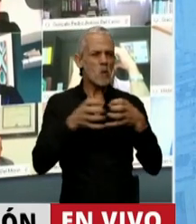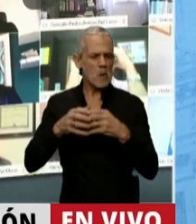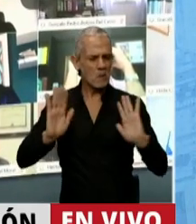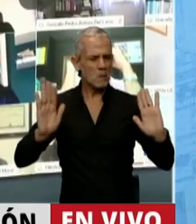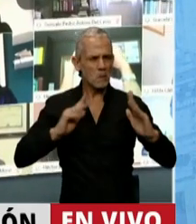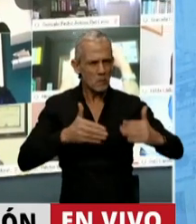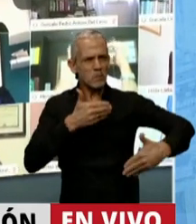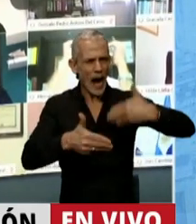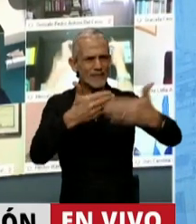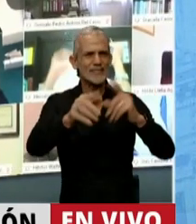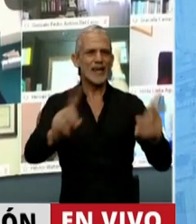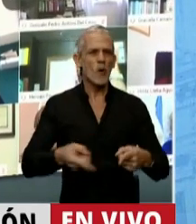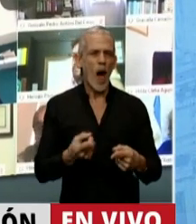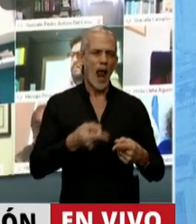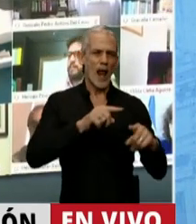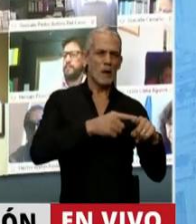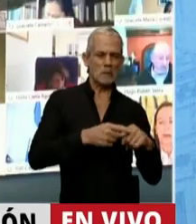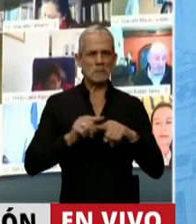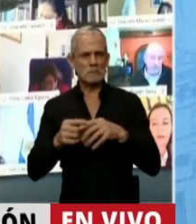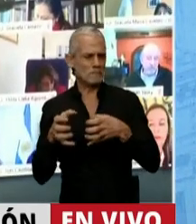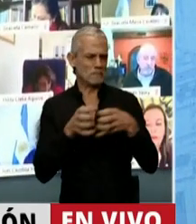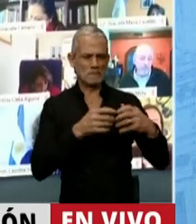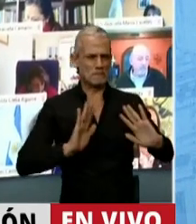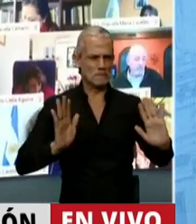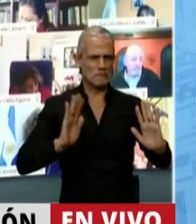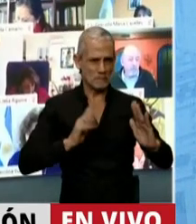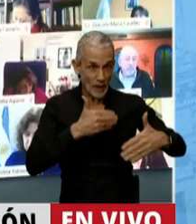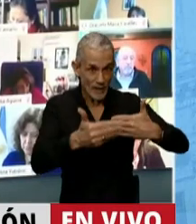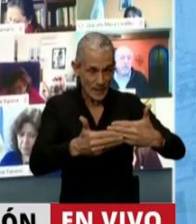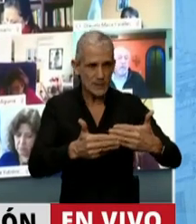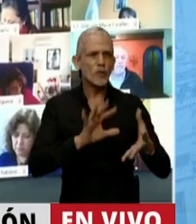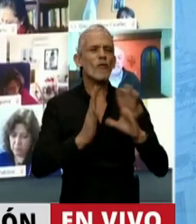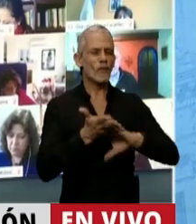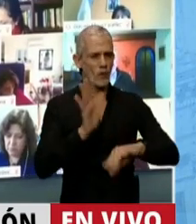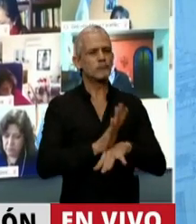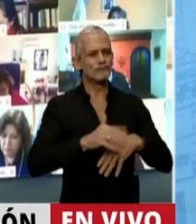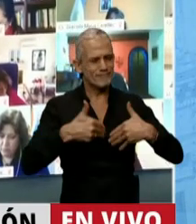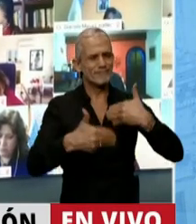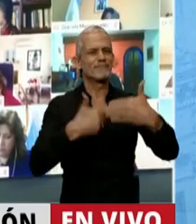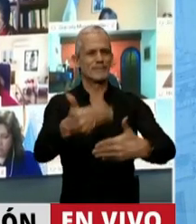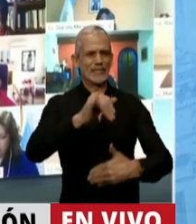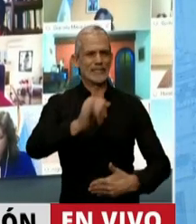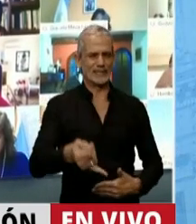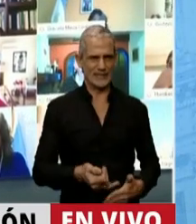políticas y de los colores partidarios, seguir avanzando, ese es el camino, ese es el rumbo que tenemos que